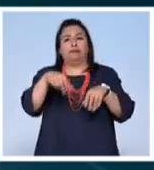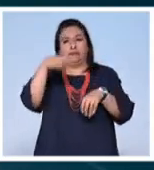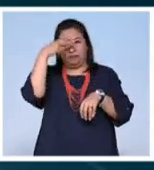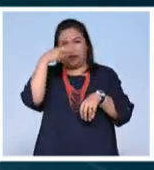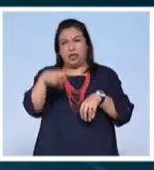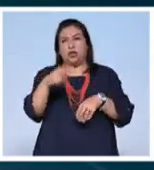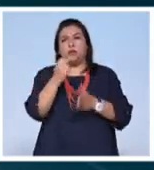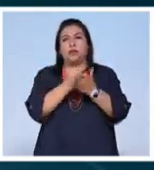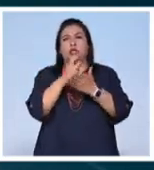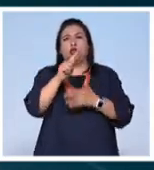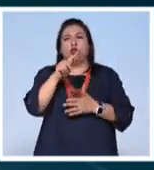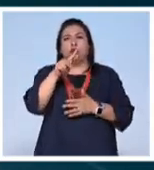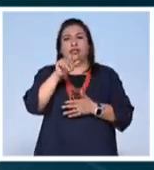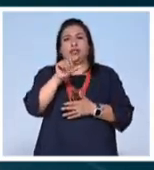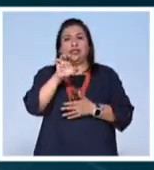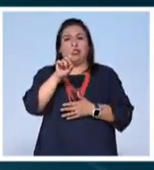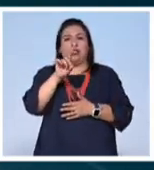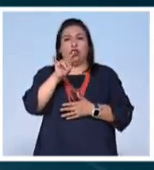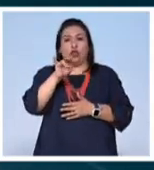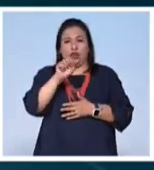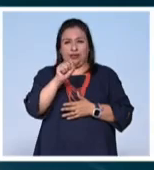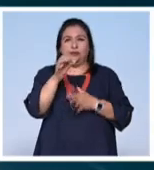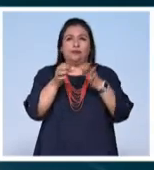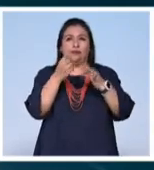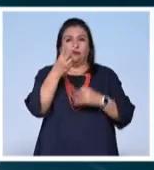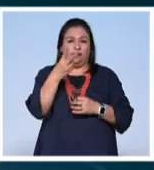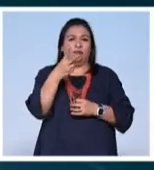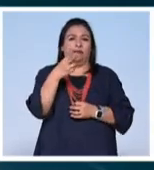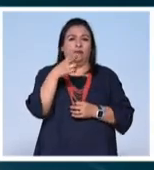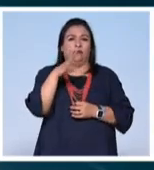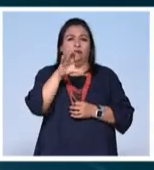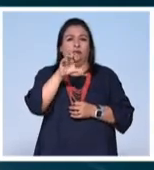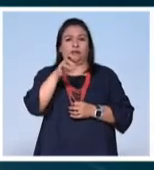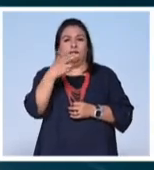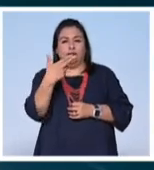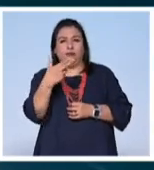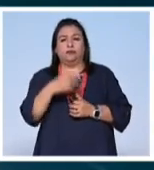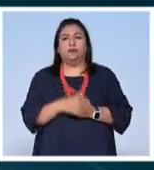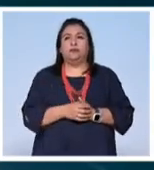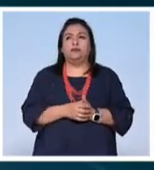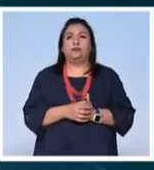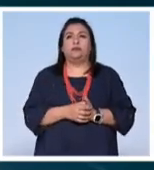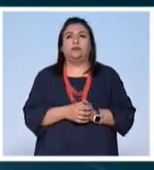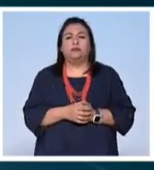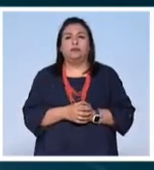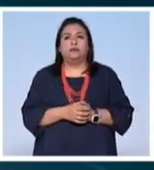México por Tusquets Editores para Noticias 22 César H. Meléndez